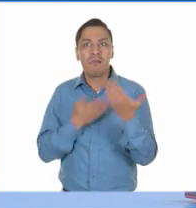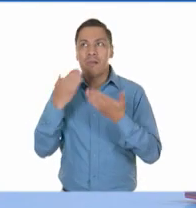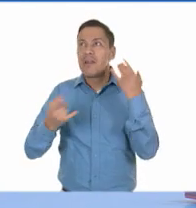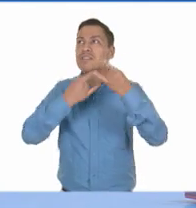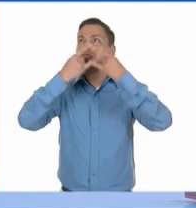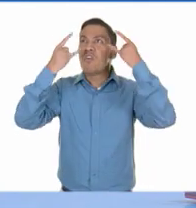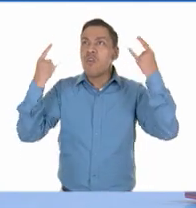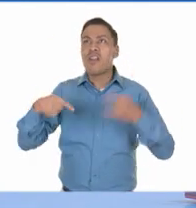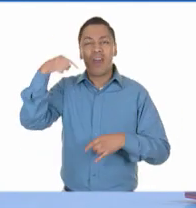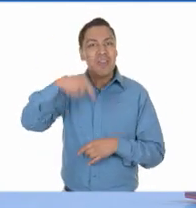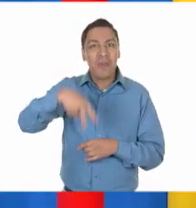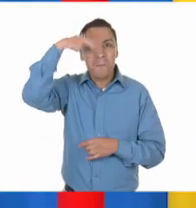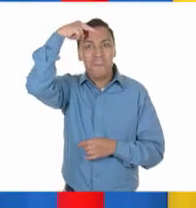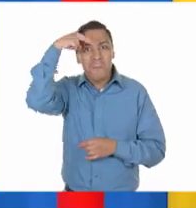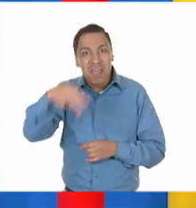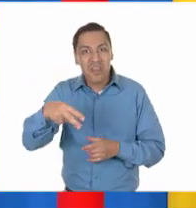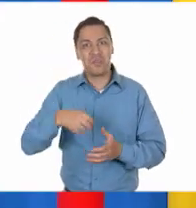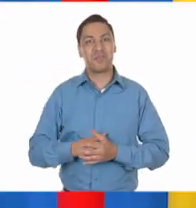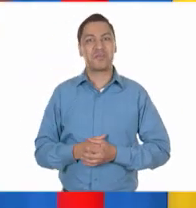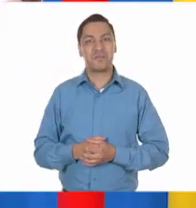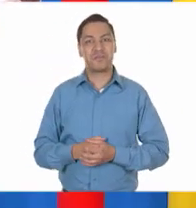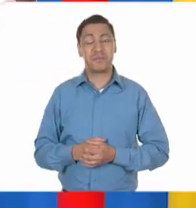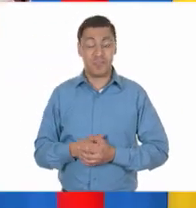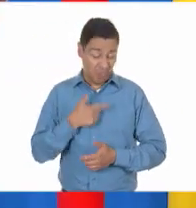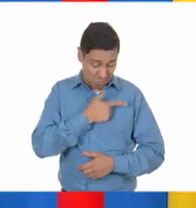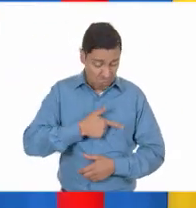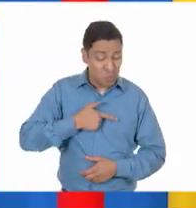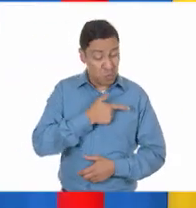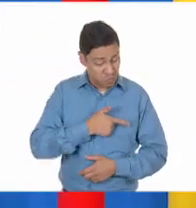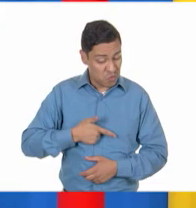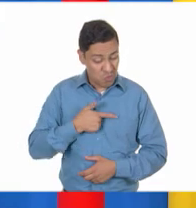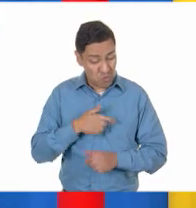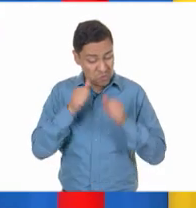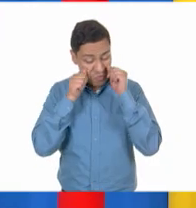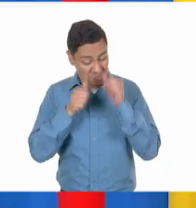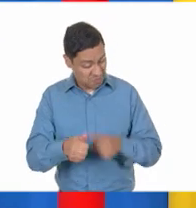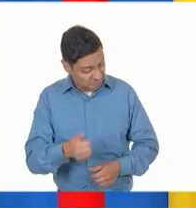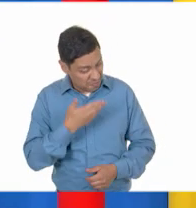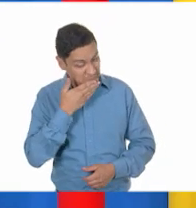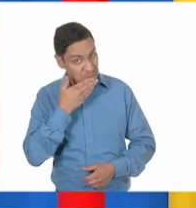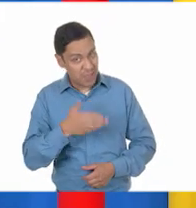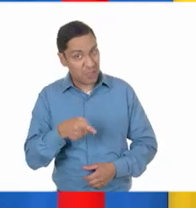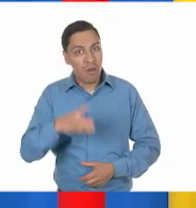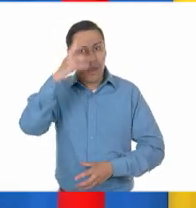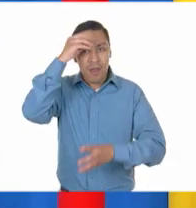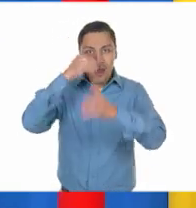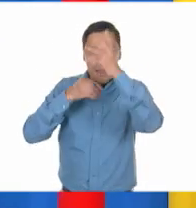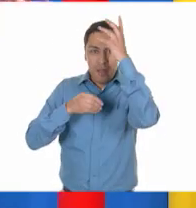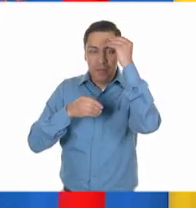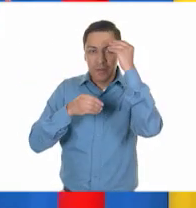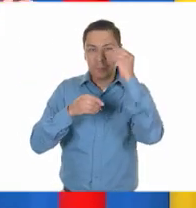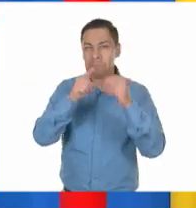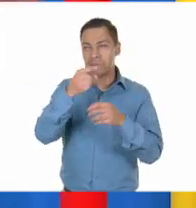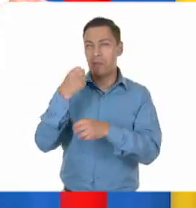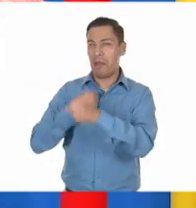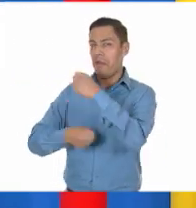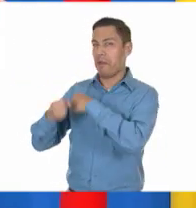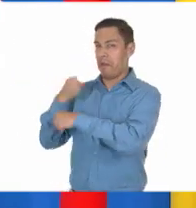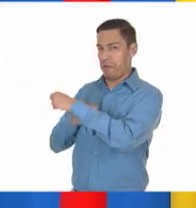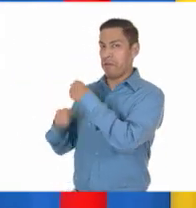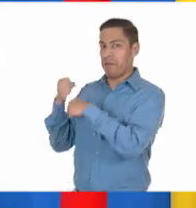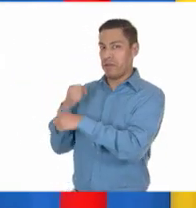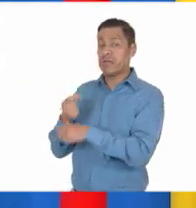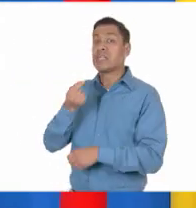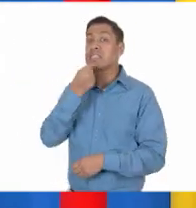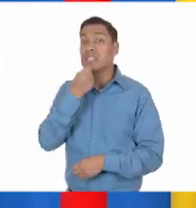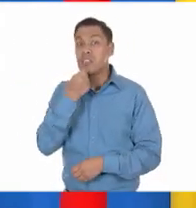la historia de mi país. Pues me da mucho gusto escuchar eso, Tin. Principalmente porque durante mucho tiempo las niñas y